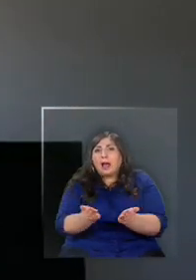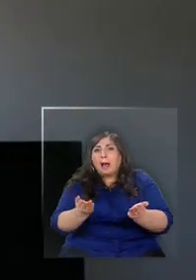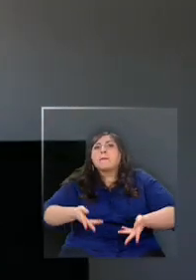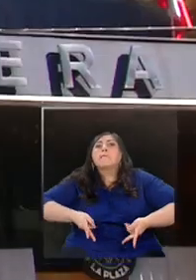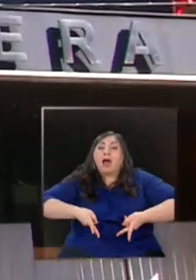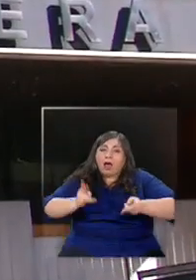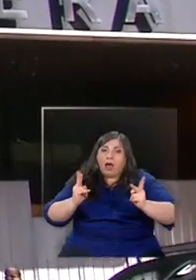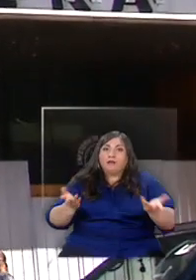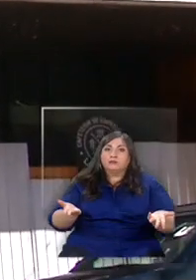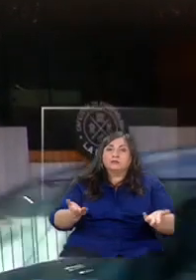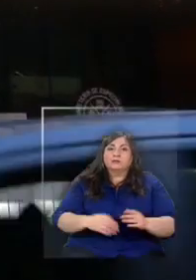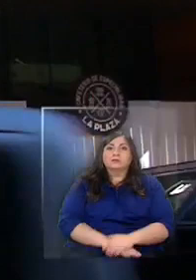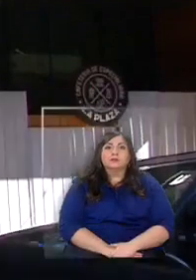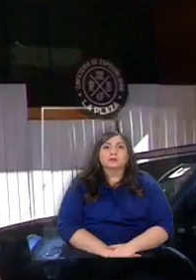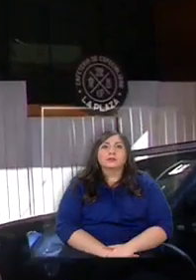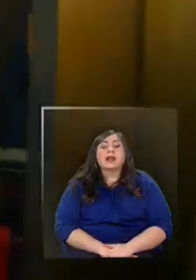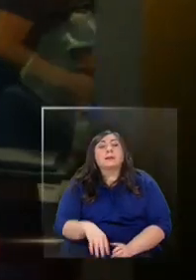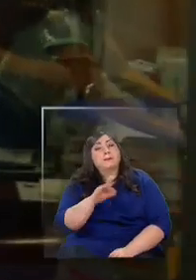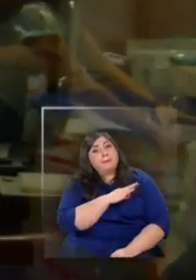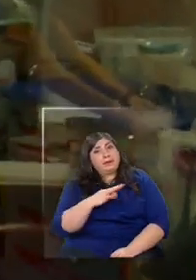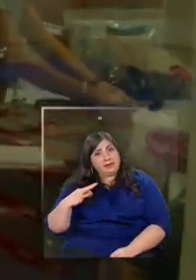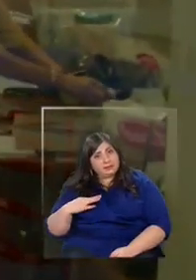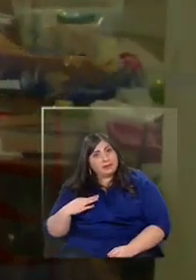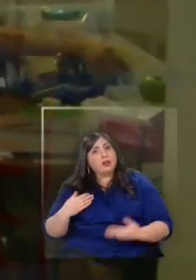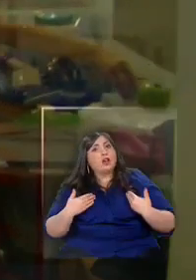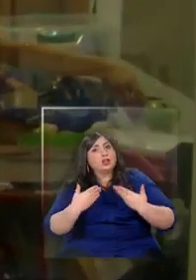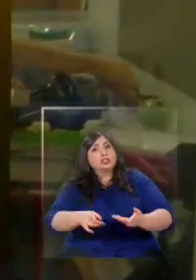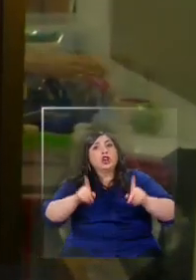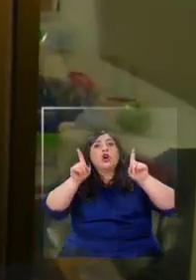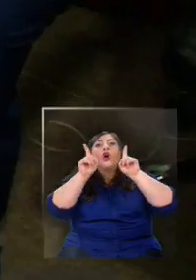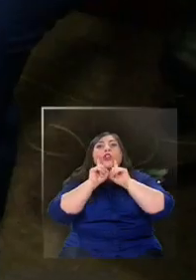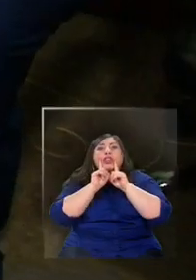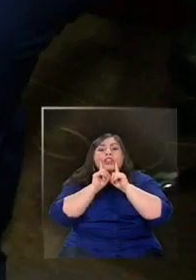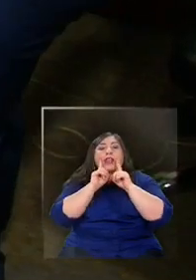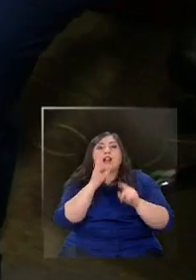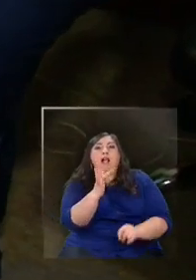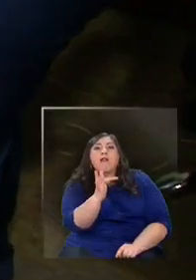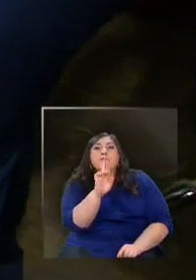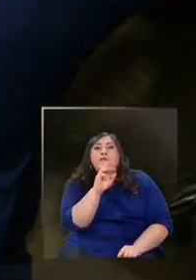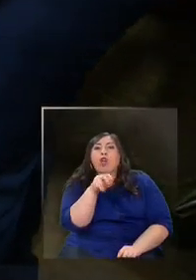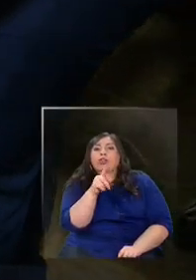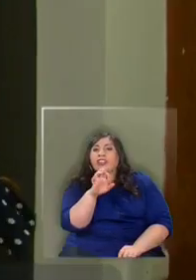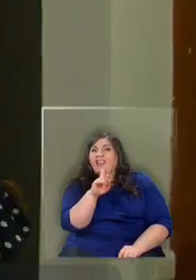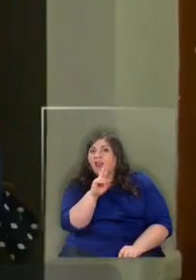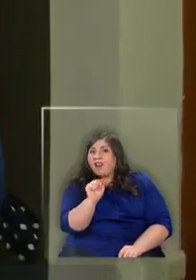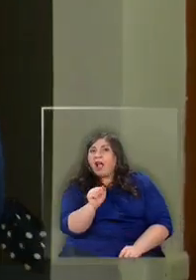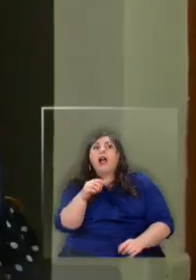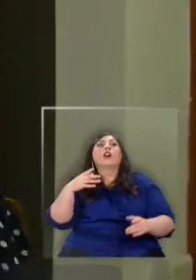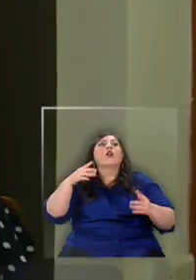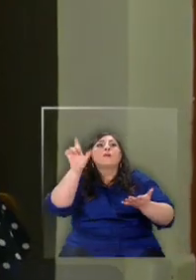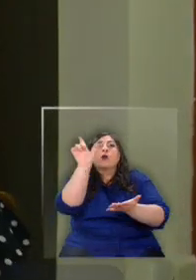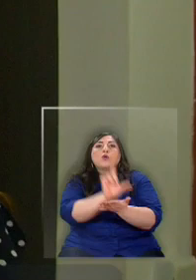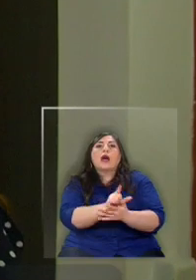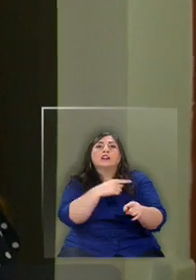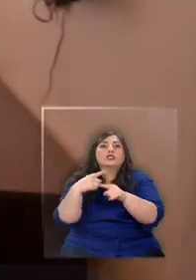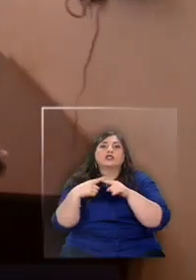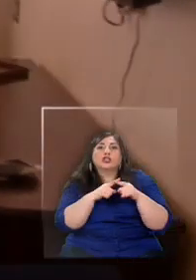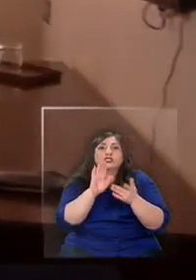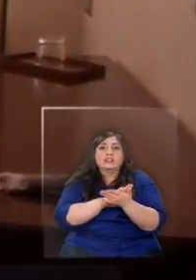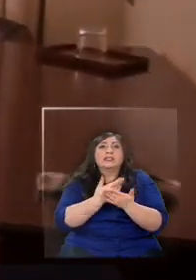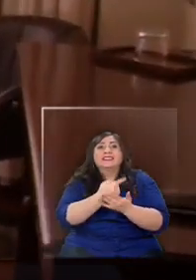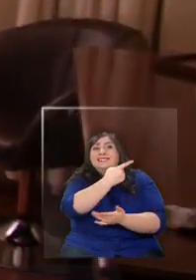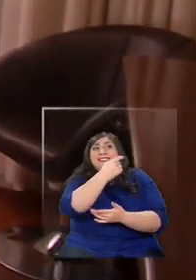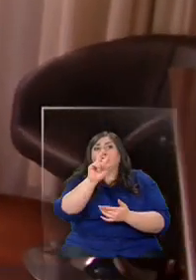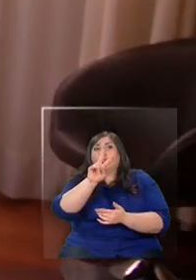disponibles. También el ministerio dispuso el Hotel Frontera de Temuco como recinto sociosanitario. 120 habitaciones que